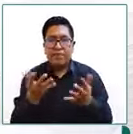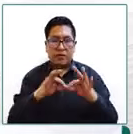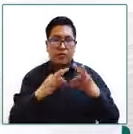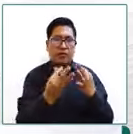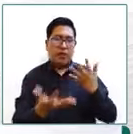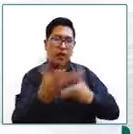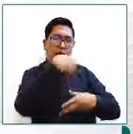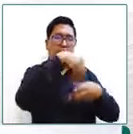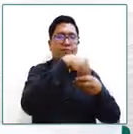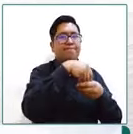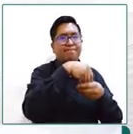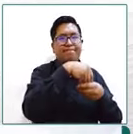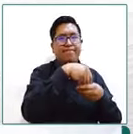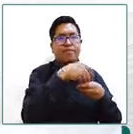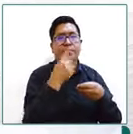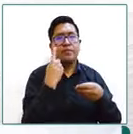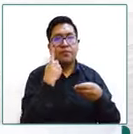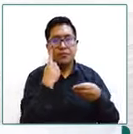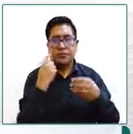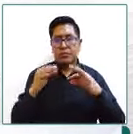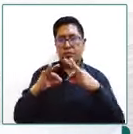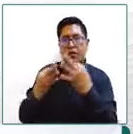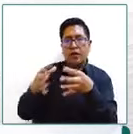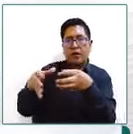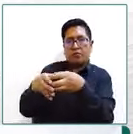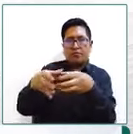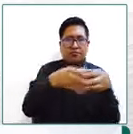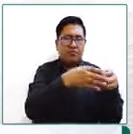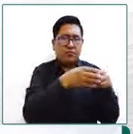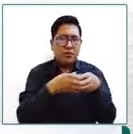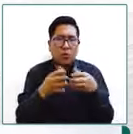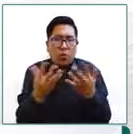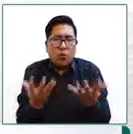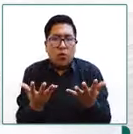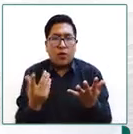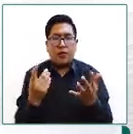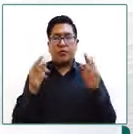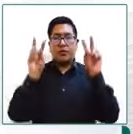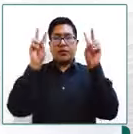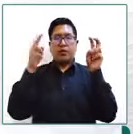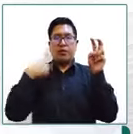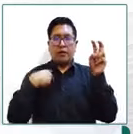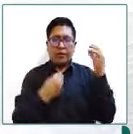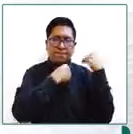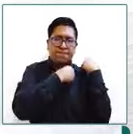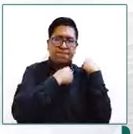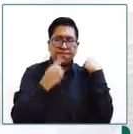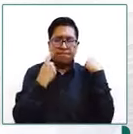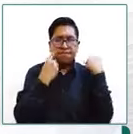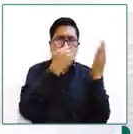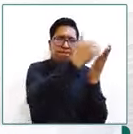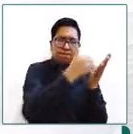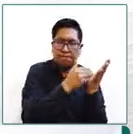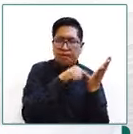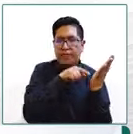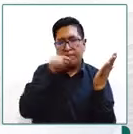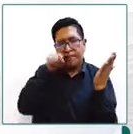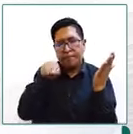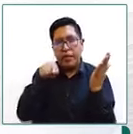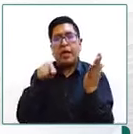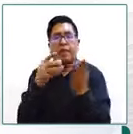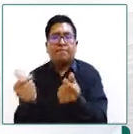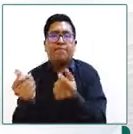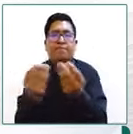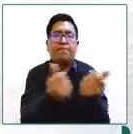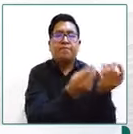familiar y la necesidad de adoptar mecanismos que sean eficaces para este cometido